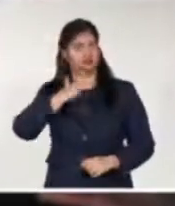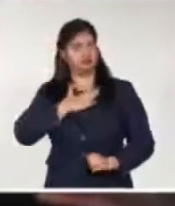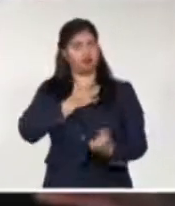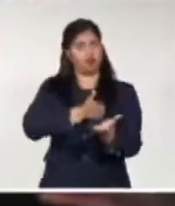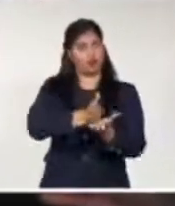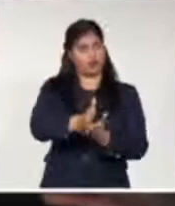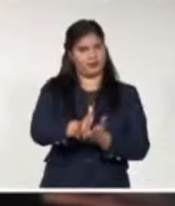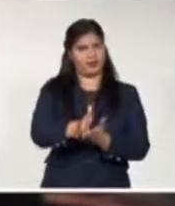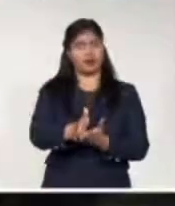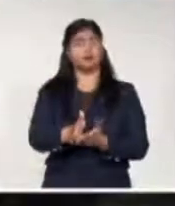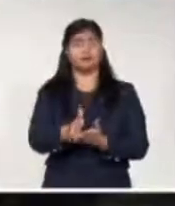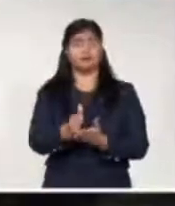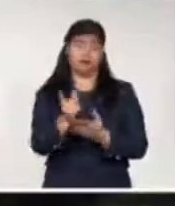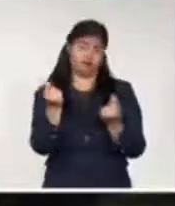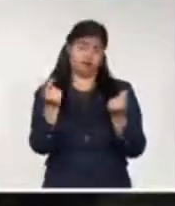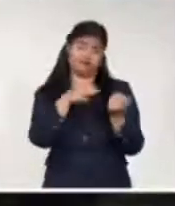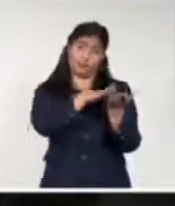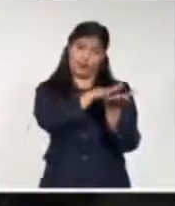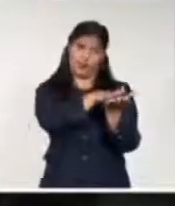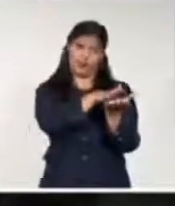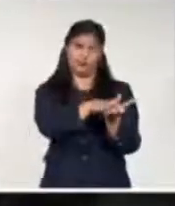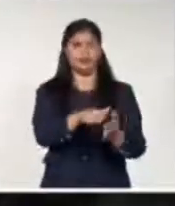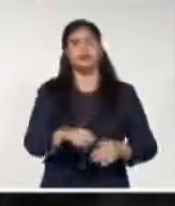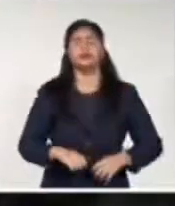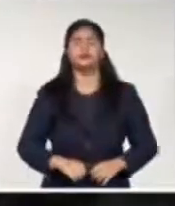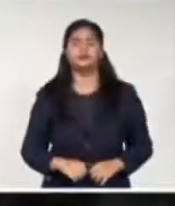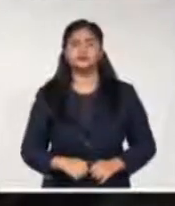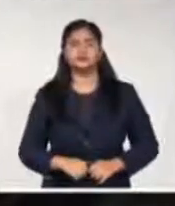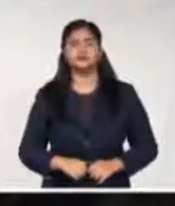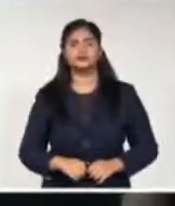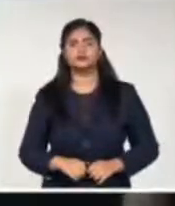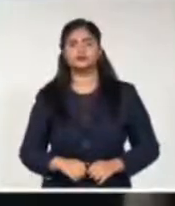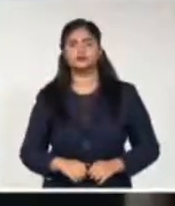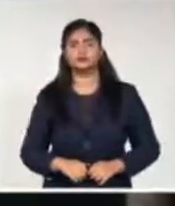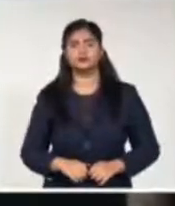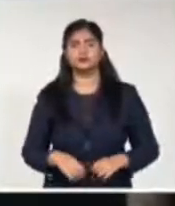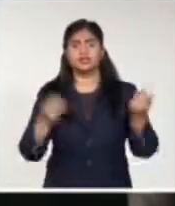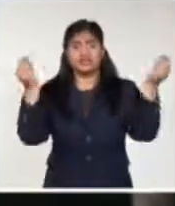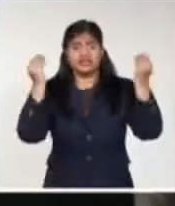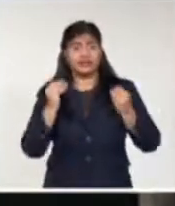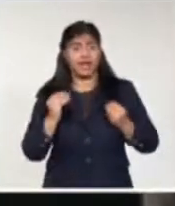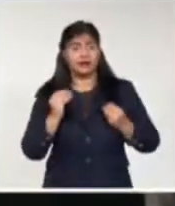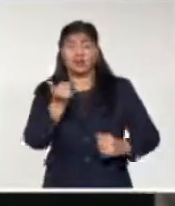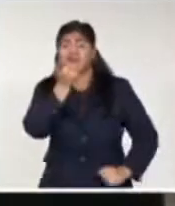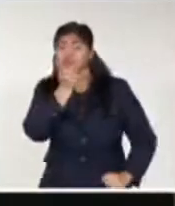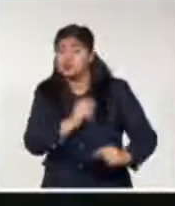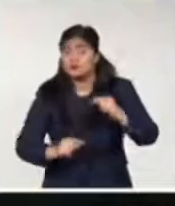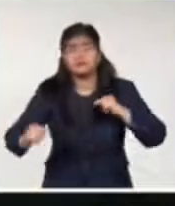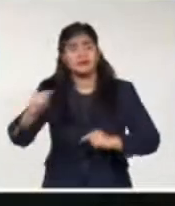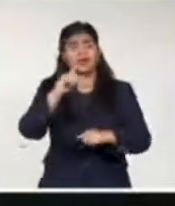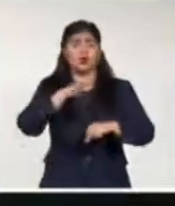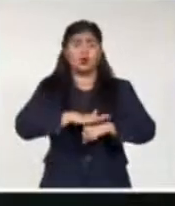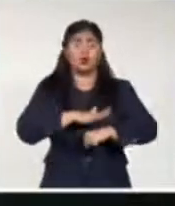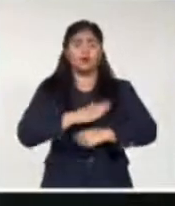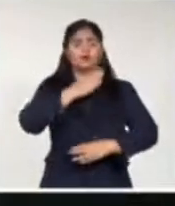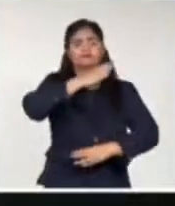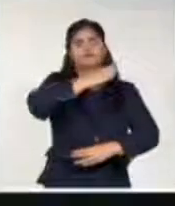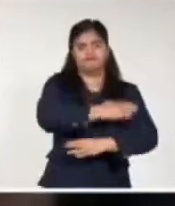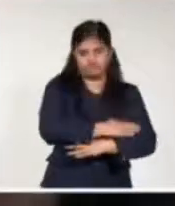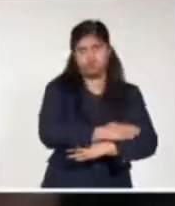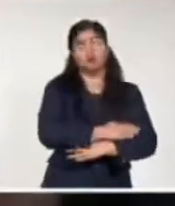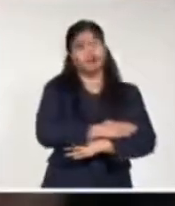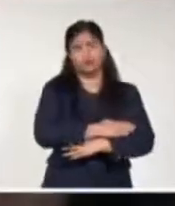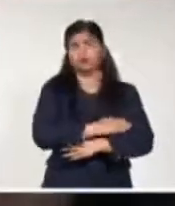Conseguir financiamientos externos, sortear las duras trabas que imponen el bloqueo estadounidense, diversificar las modalidades del